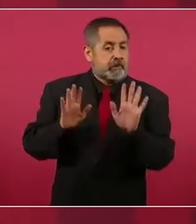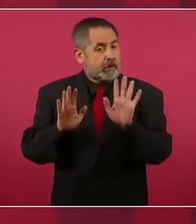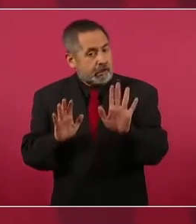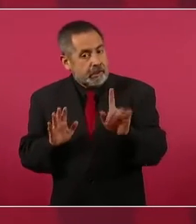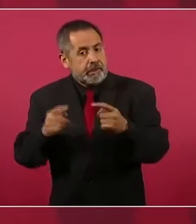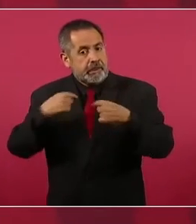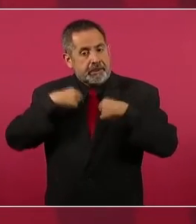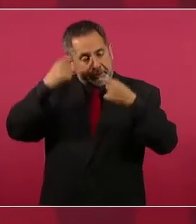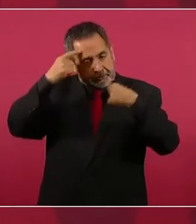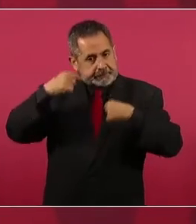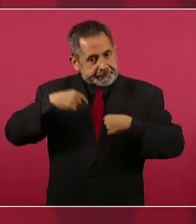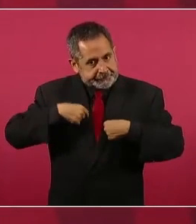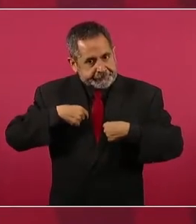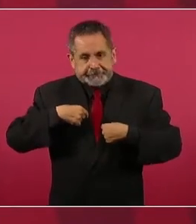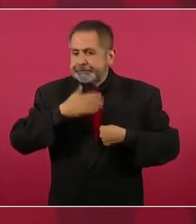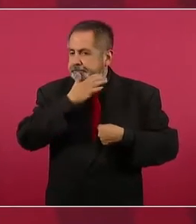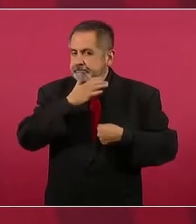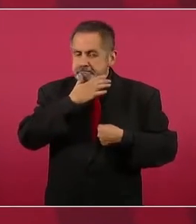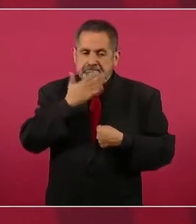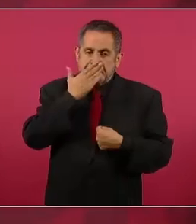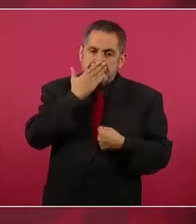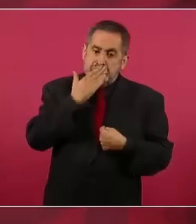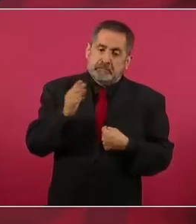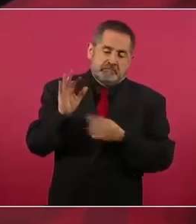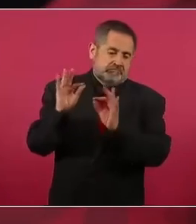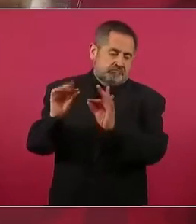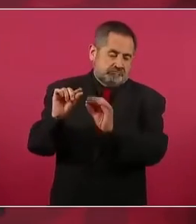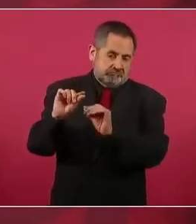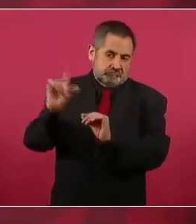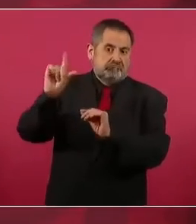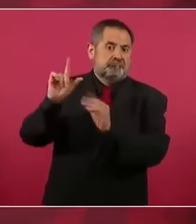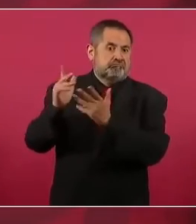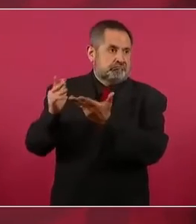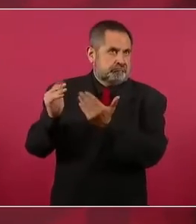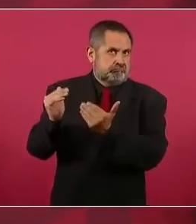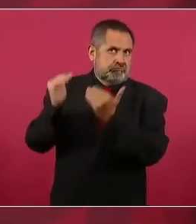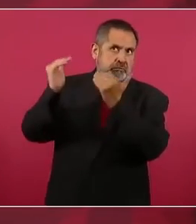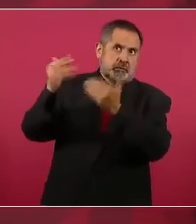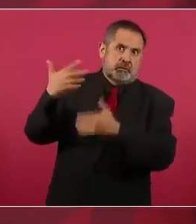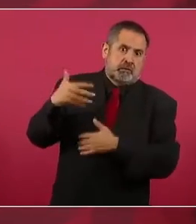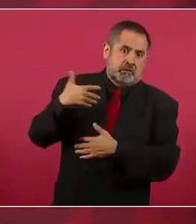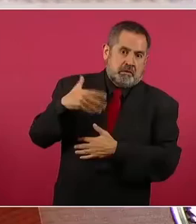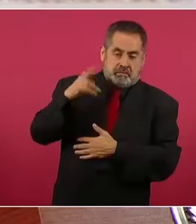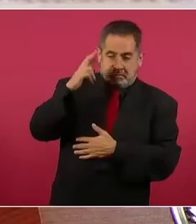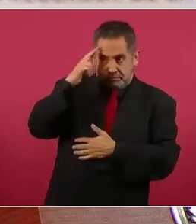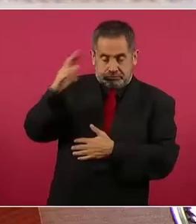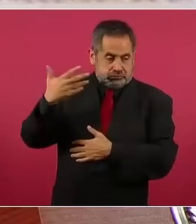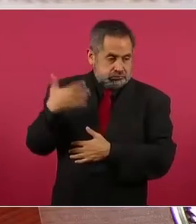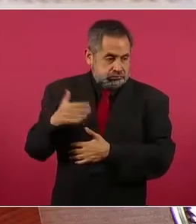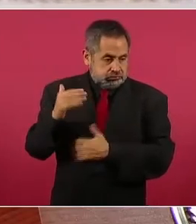es una persona grande, grande.